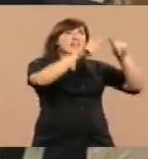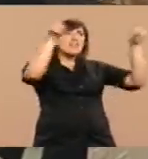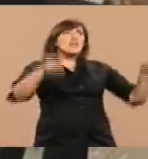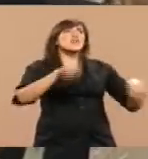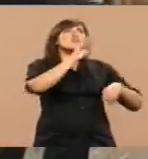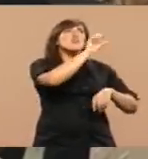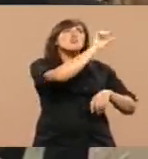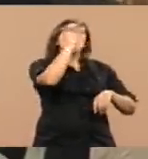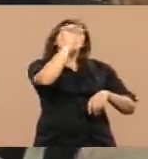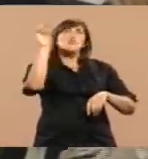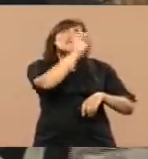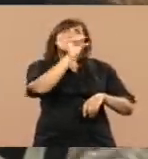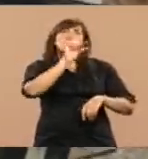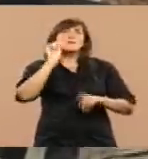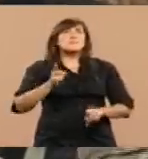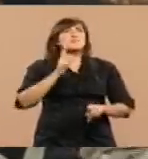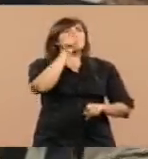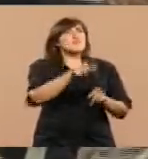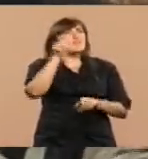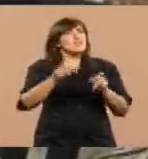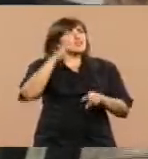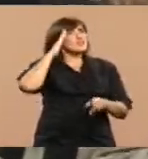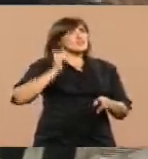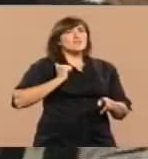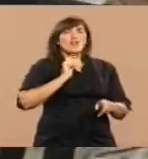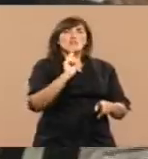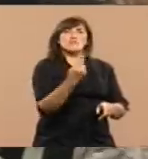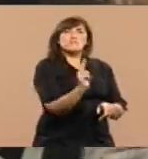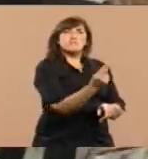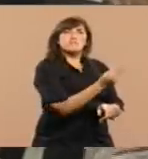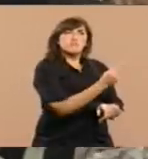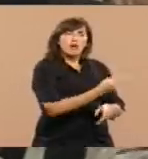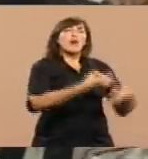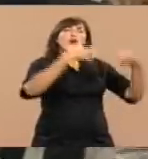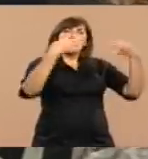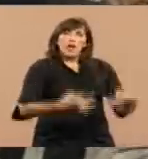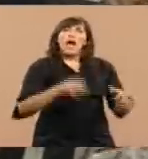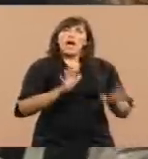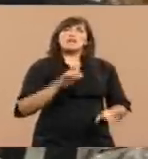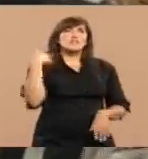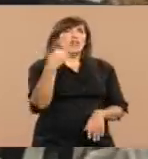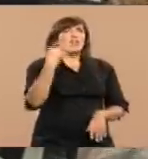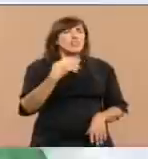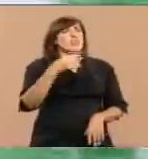de los muertos en Malvinas, como corresponde a toda nación.